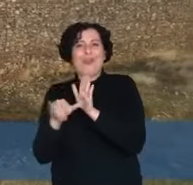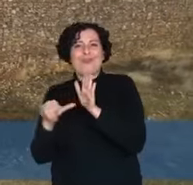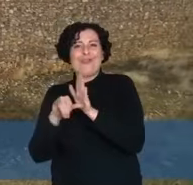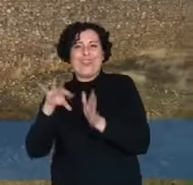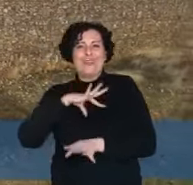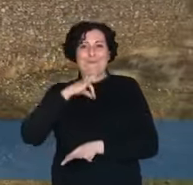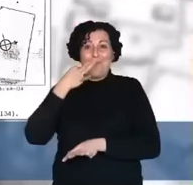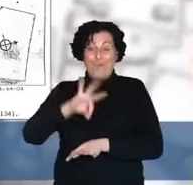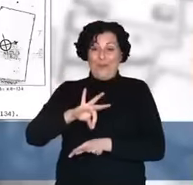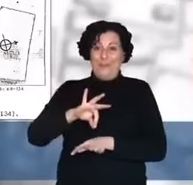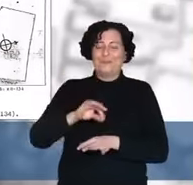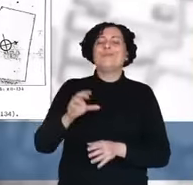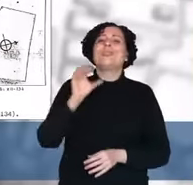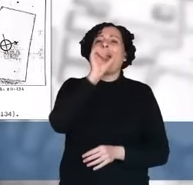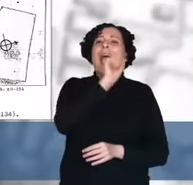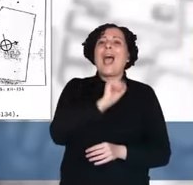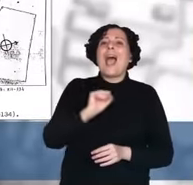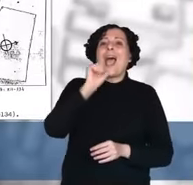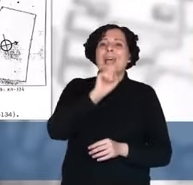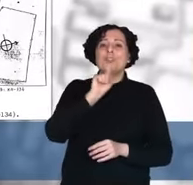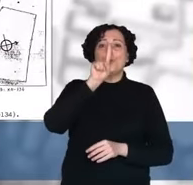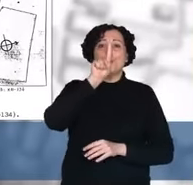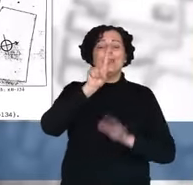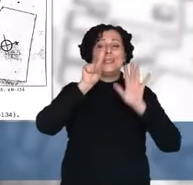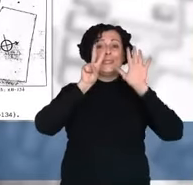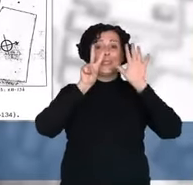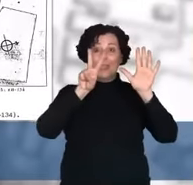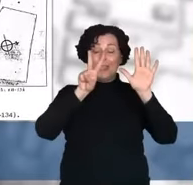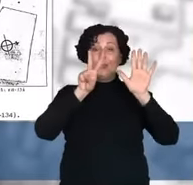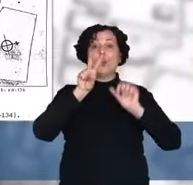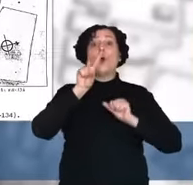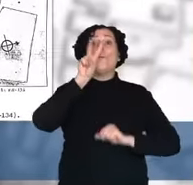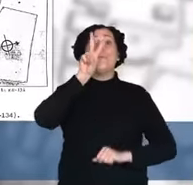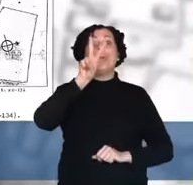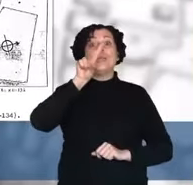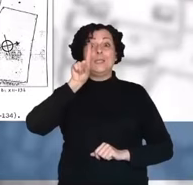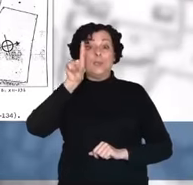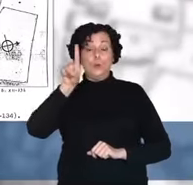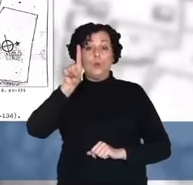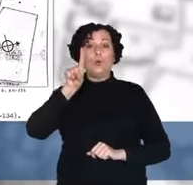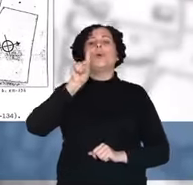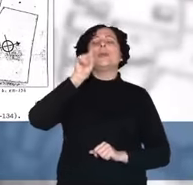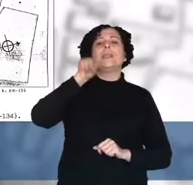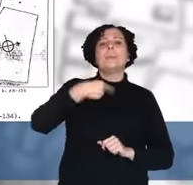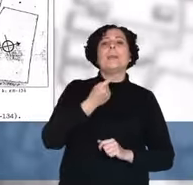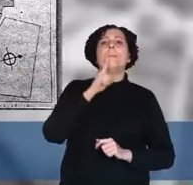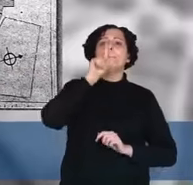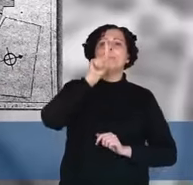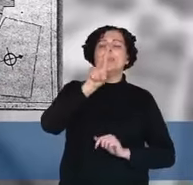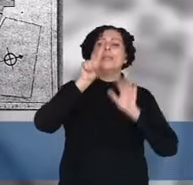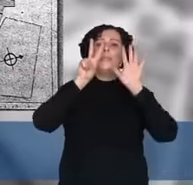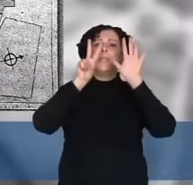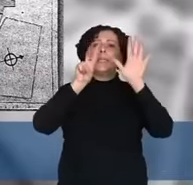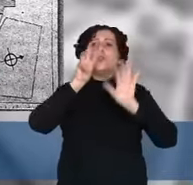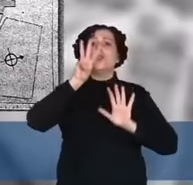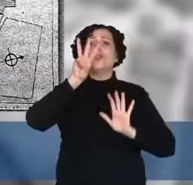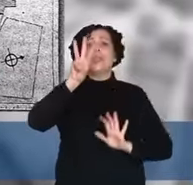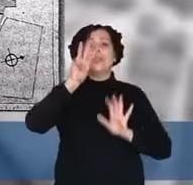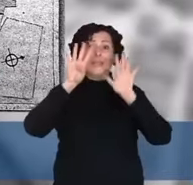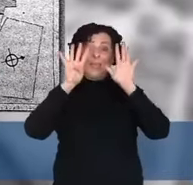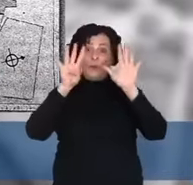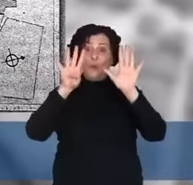Gracias a los hermosos planos que dibujaron Robelén en 1721 y moró en 1739,